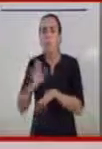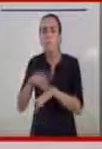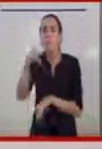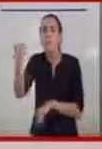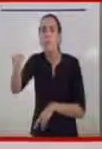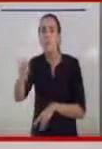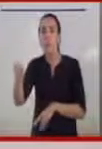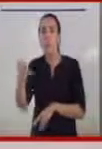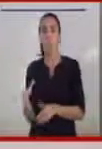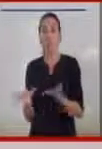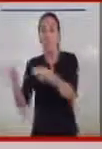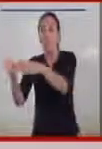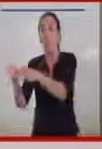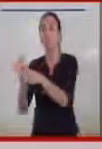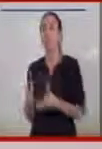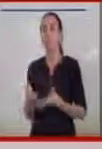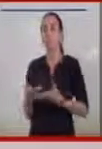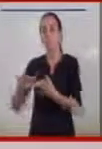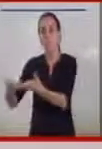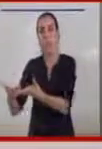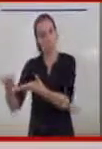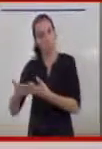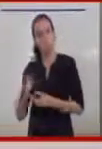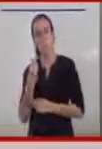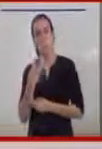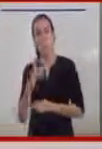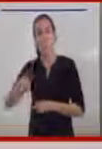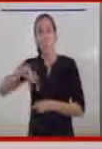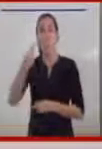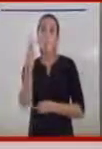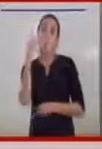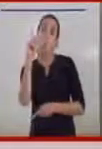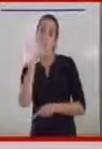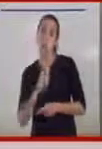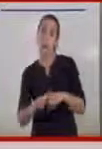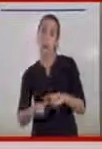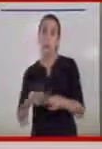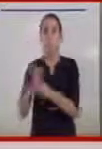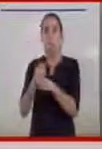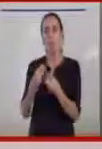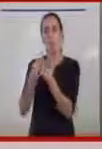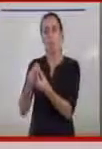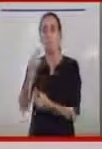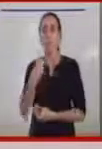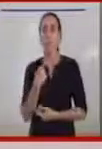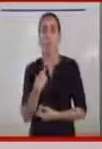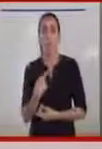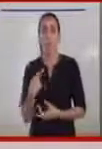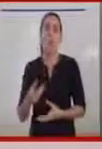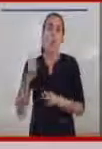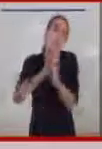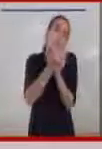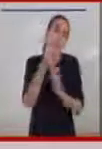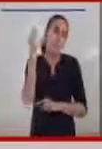nos acogieron muy bien y después de estar trabajando un año y medio con ellos, pues nos hicieron los cambios que ellos pensaron